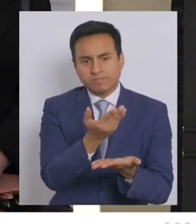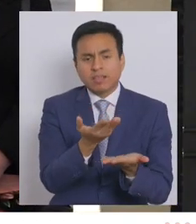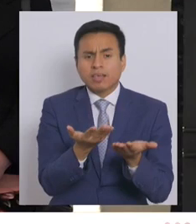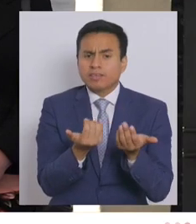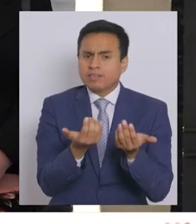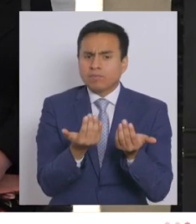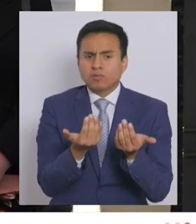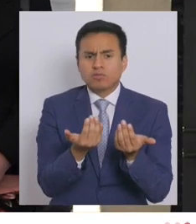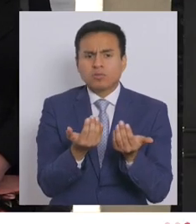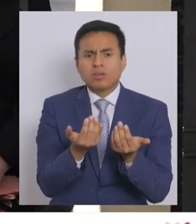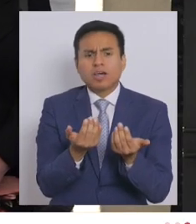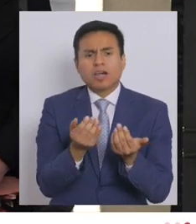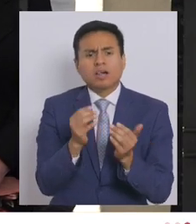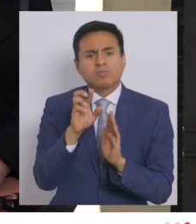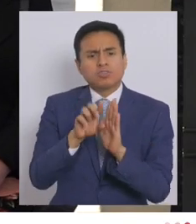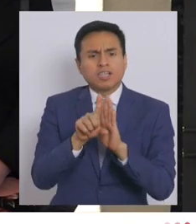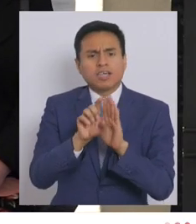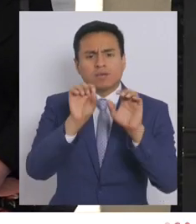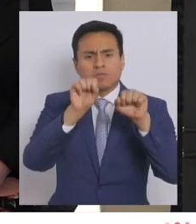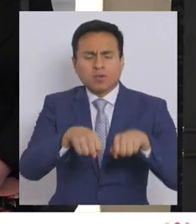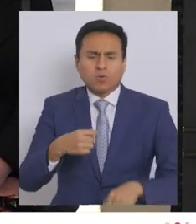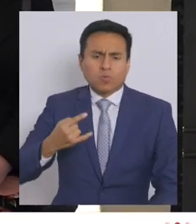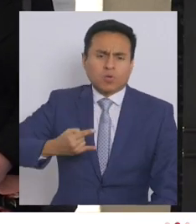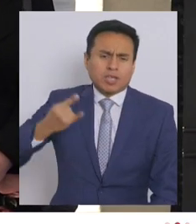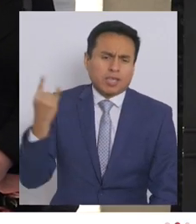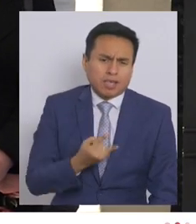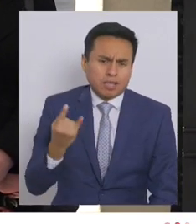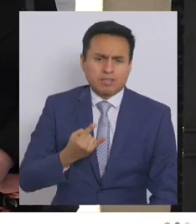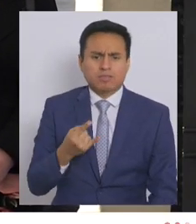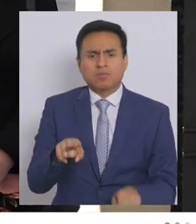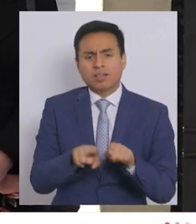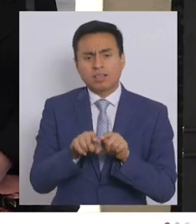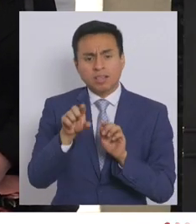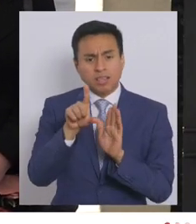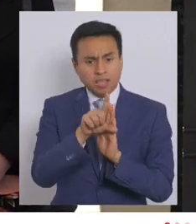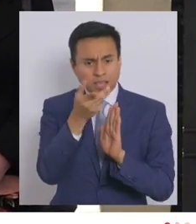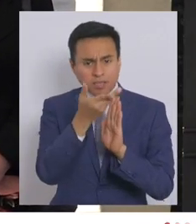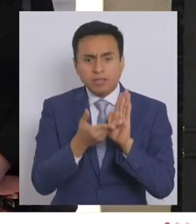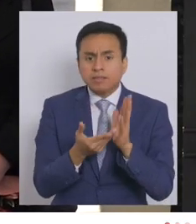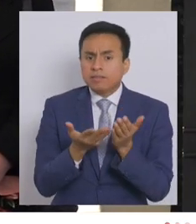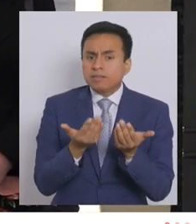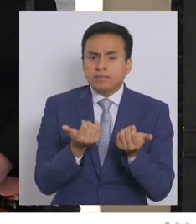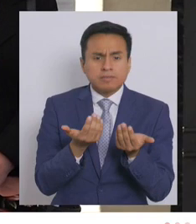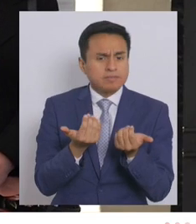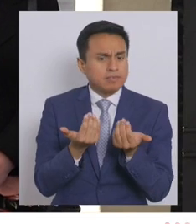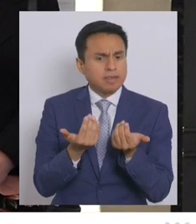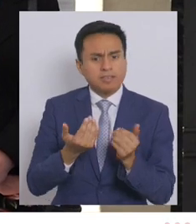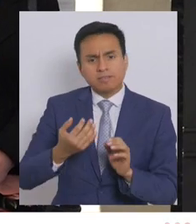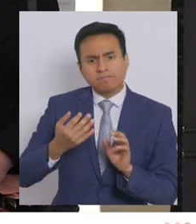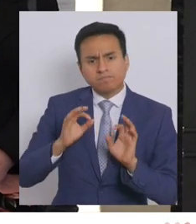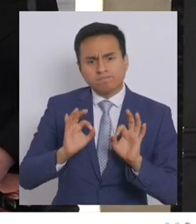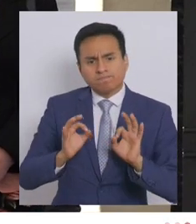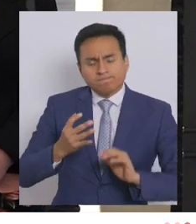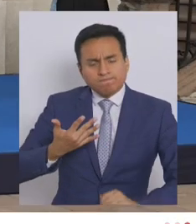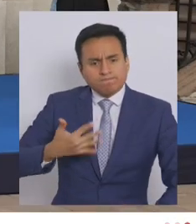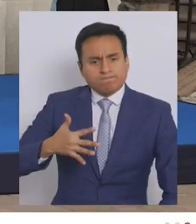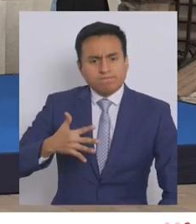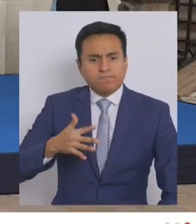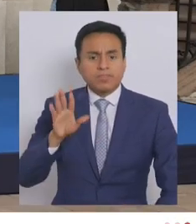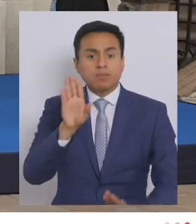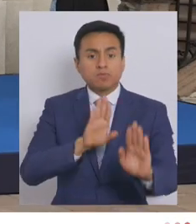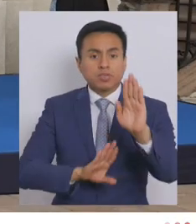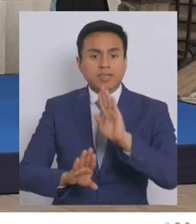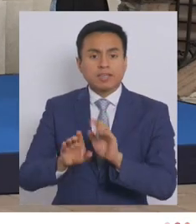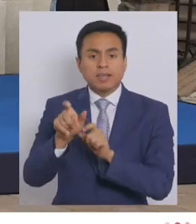necesitamos con urgencia, que apruebe pronto leyes tan necesarias, tan esenciales, para